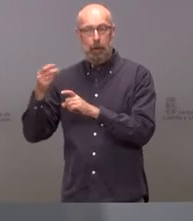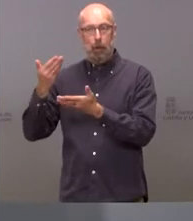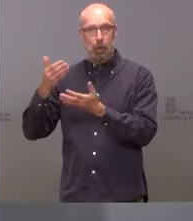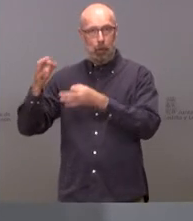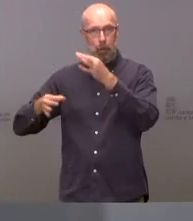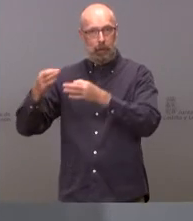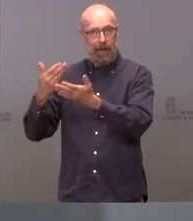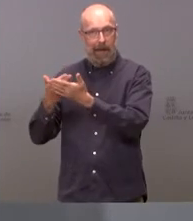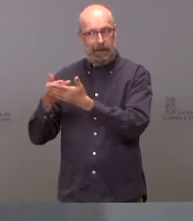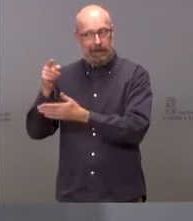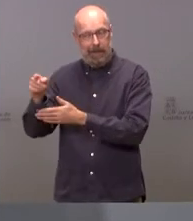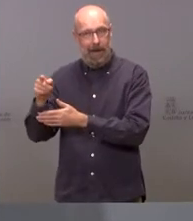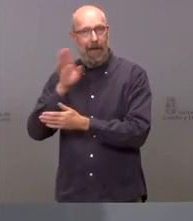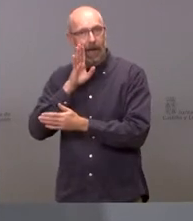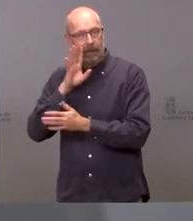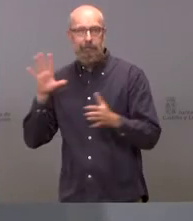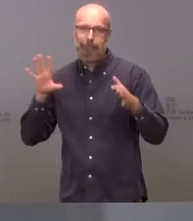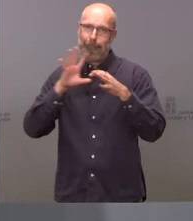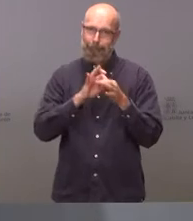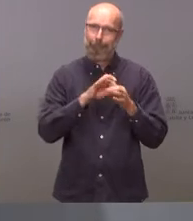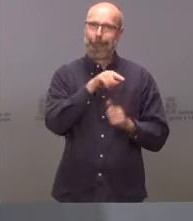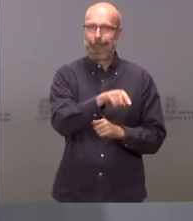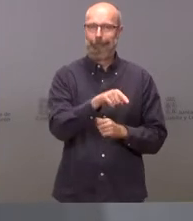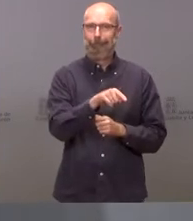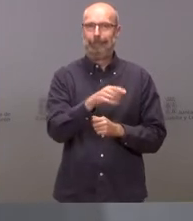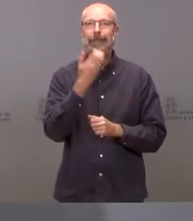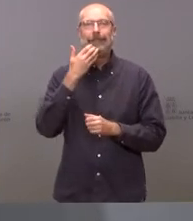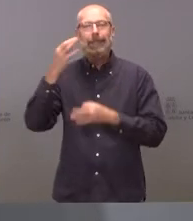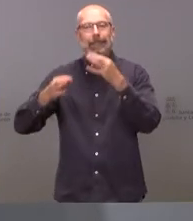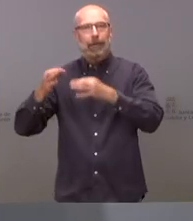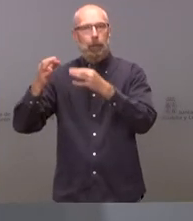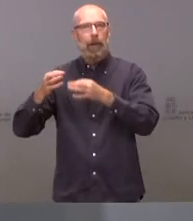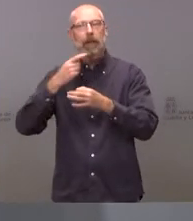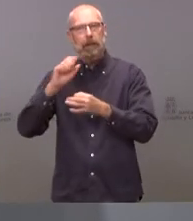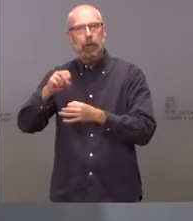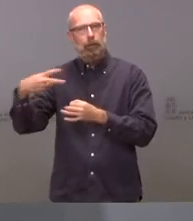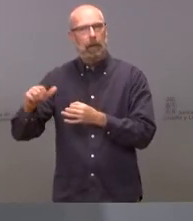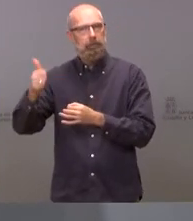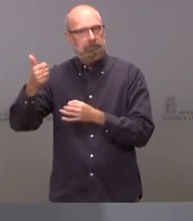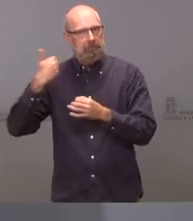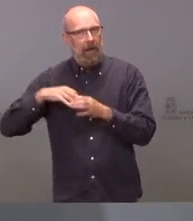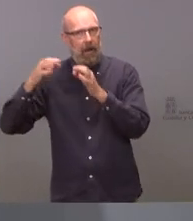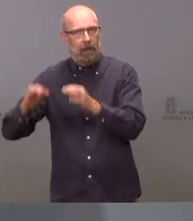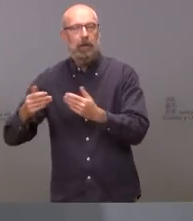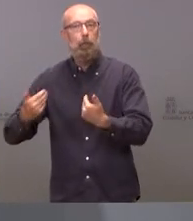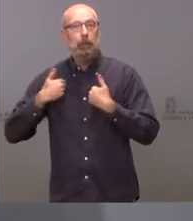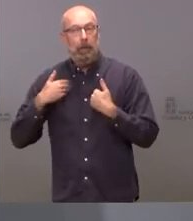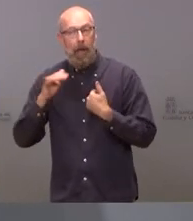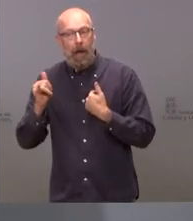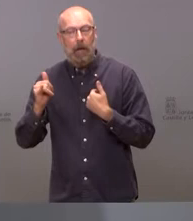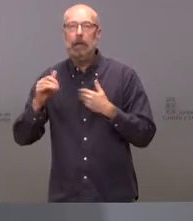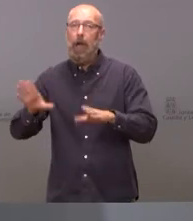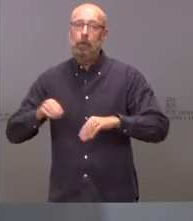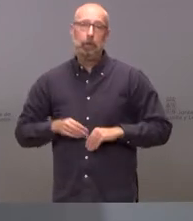garantía y cuando los tribunales dictan sentencia pues quienes resultan responsables tienen que asumir las consecuencias